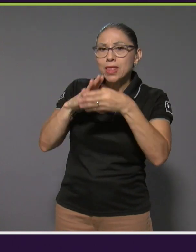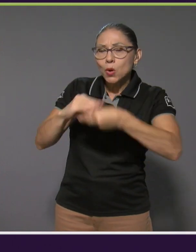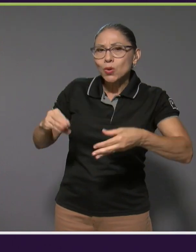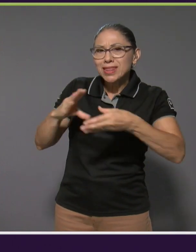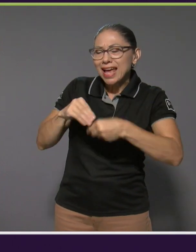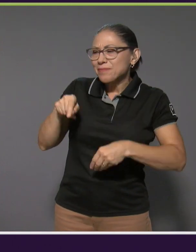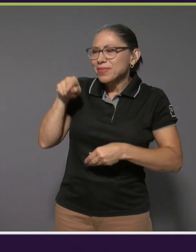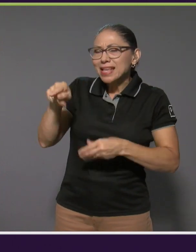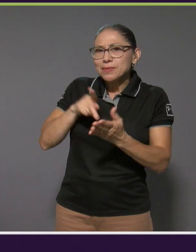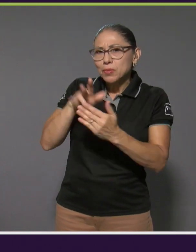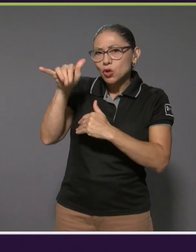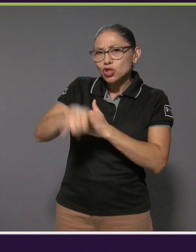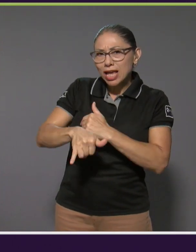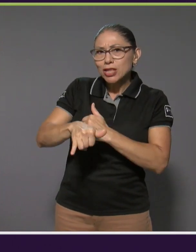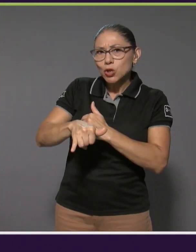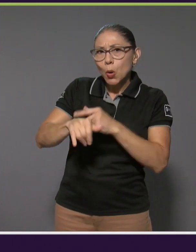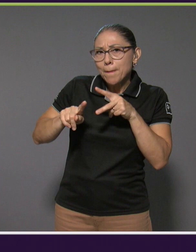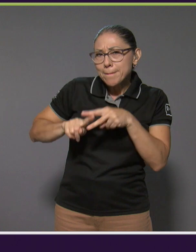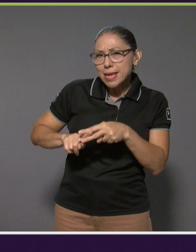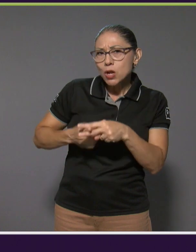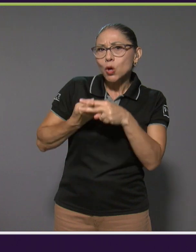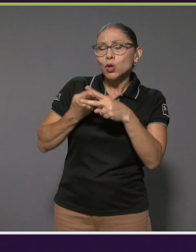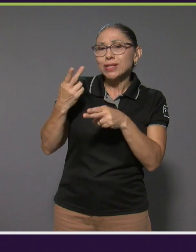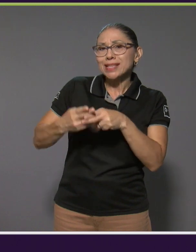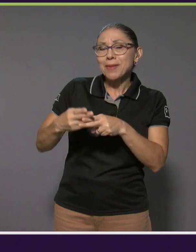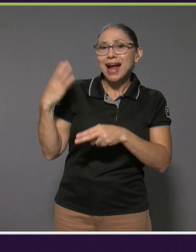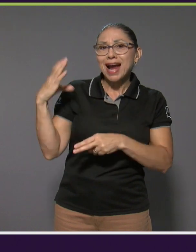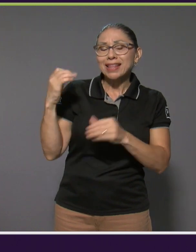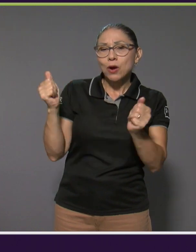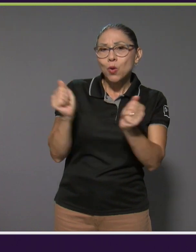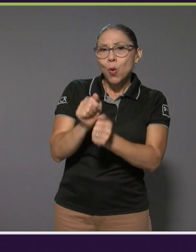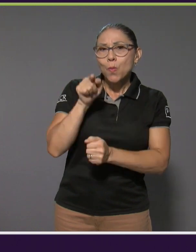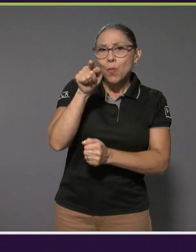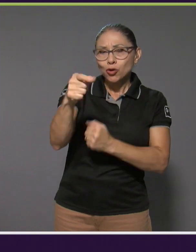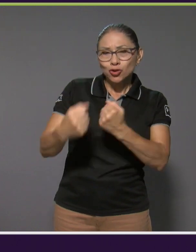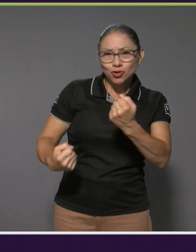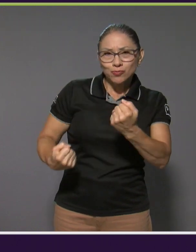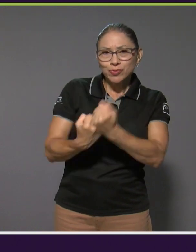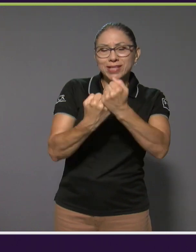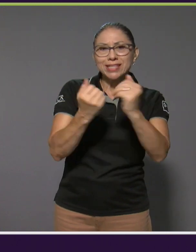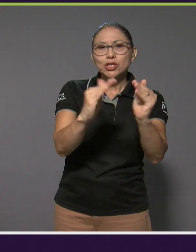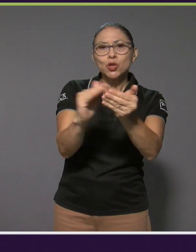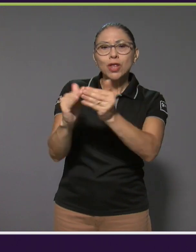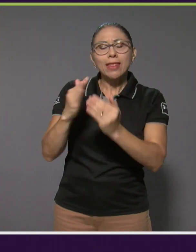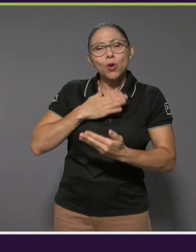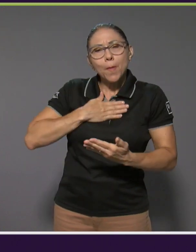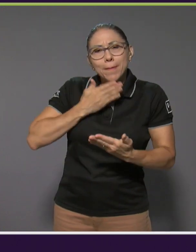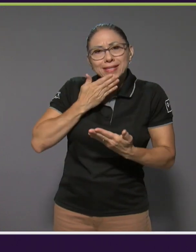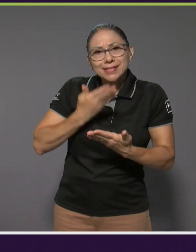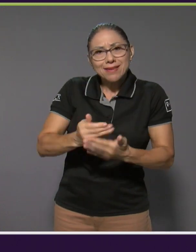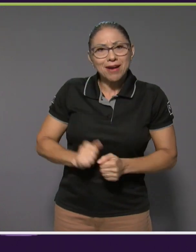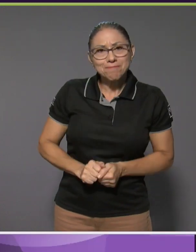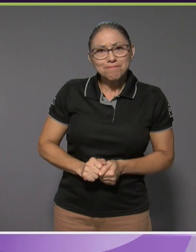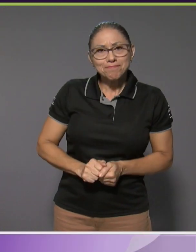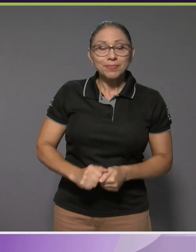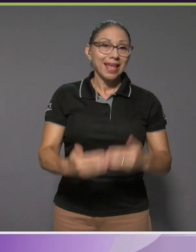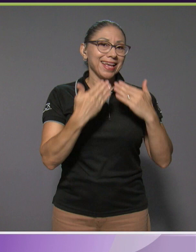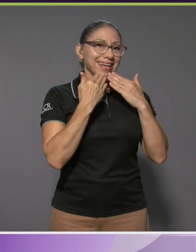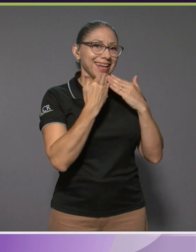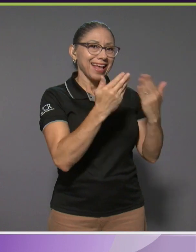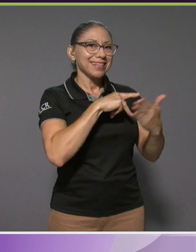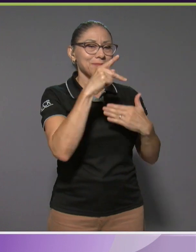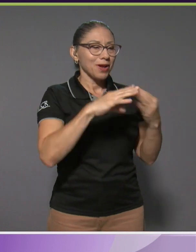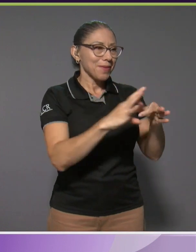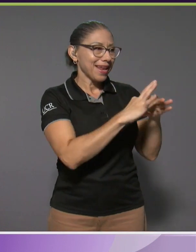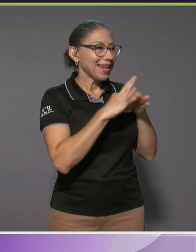consiste este proyecto piloto Cartago con Voz Ciudad Compasiva. Muchas gracias nuevamente a Nexo